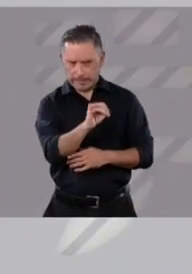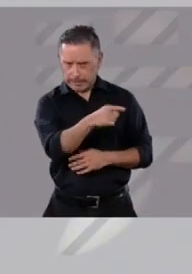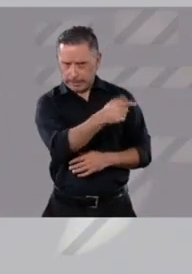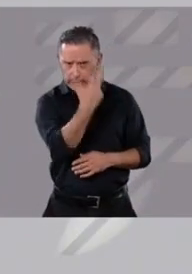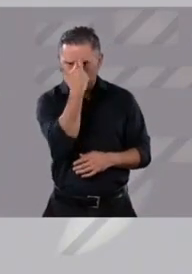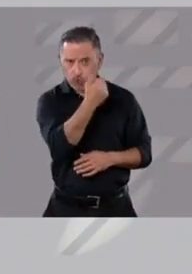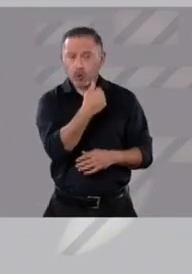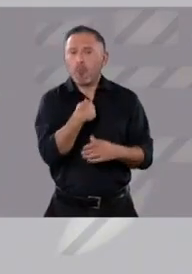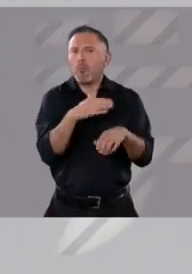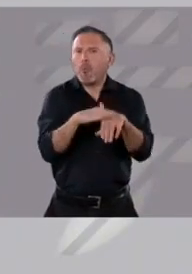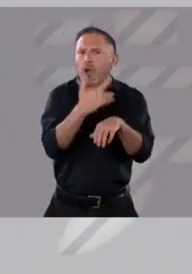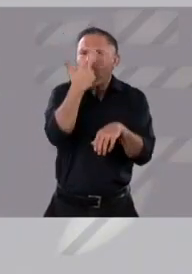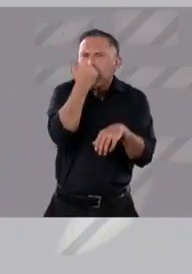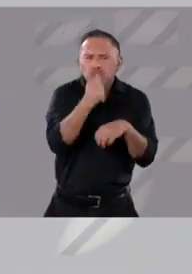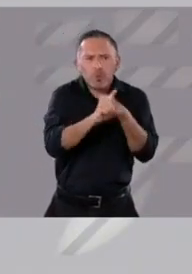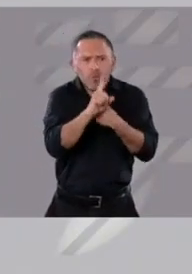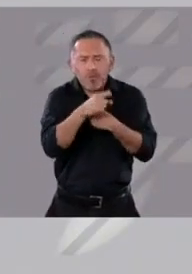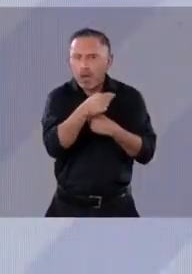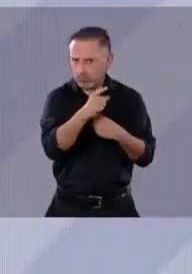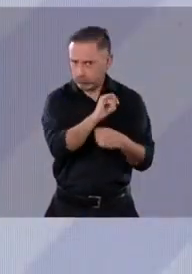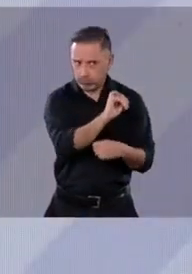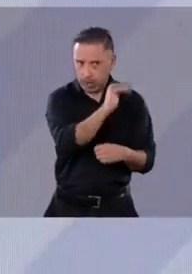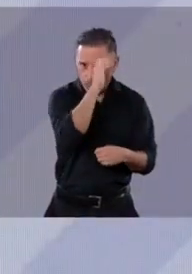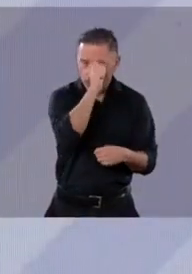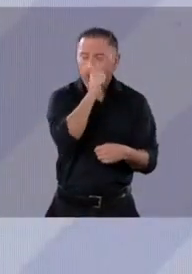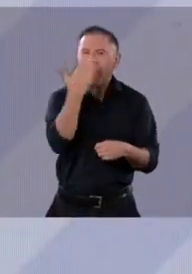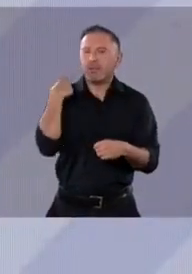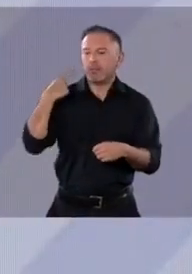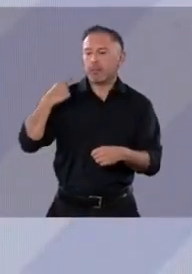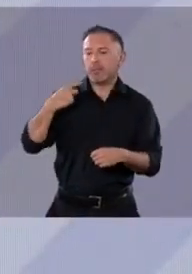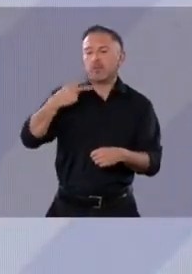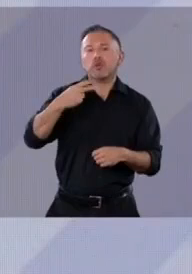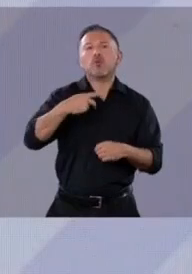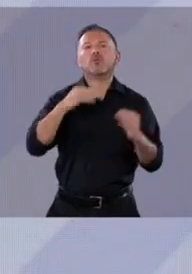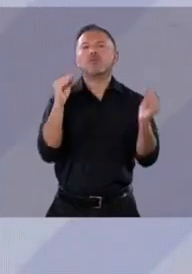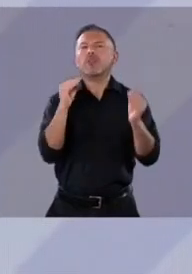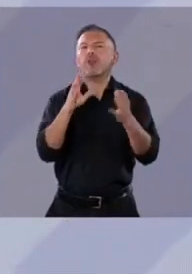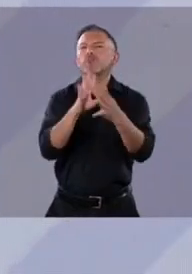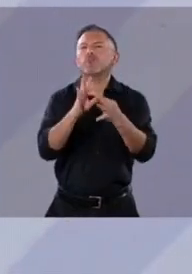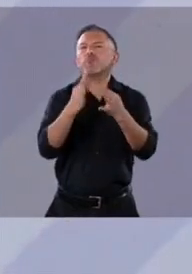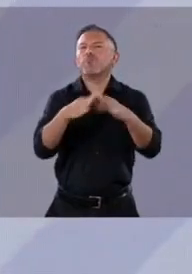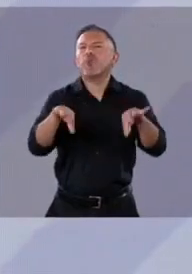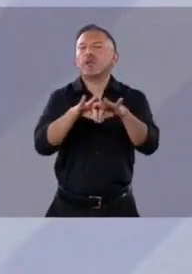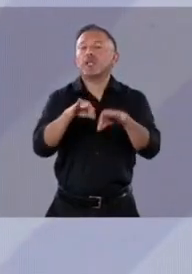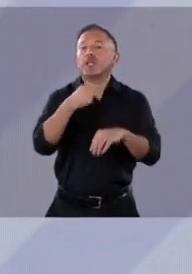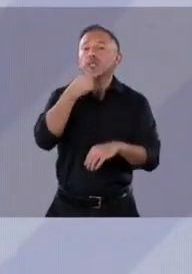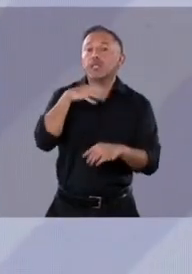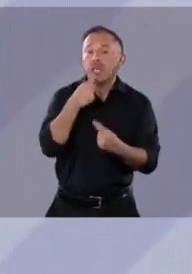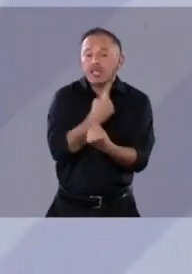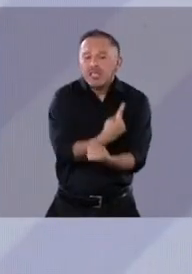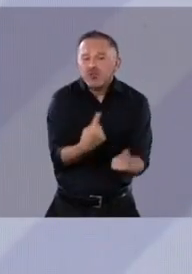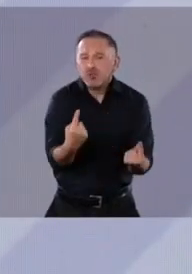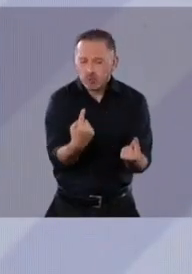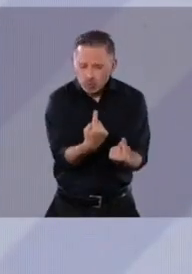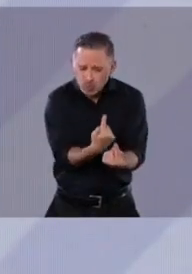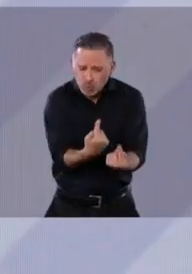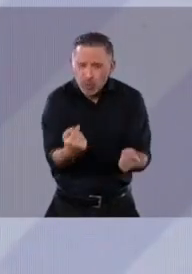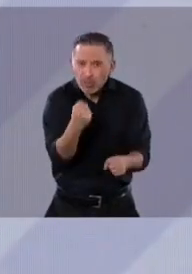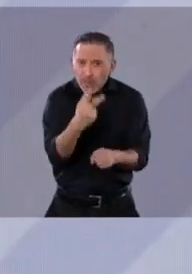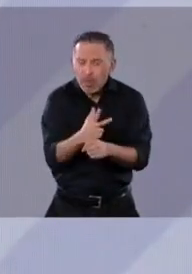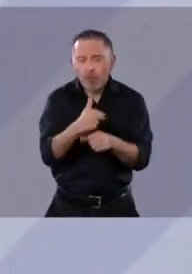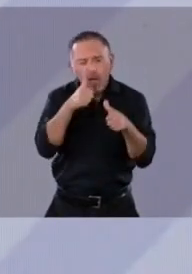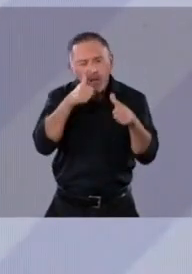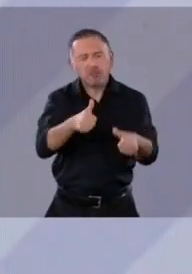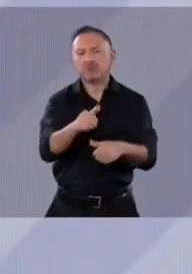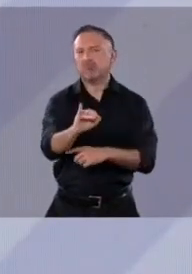tema del que he hablado en todos los debates, de las niñas y los niños, de la atención a las infancias. Sí, a todos, a todos, a